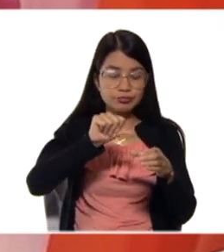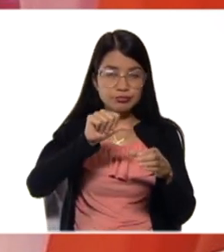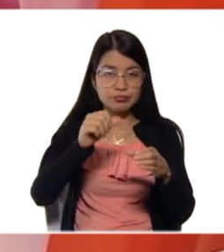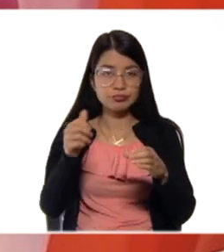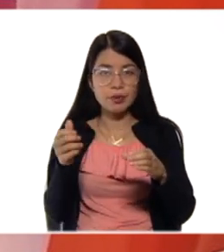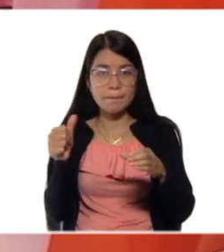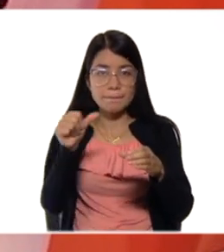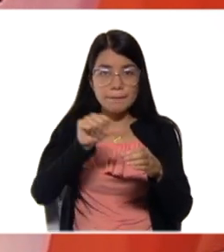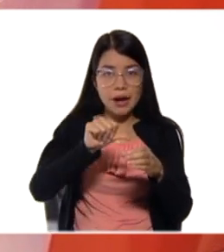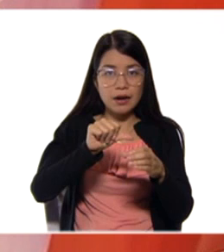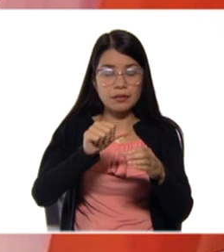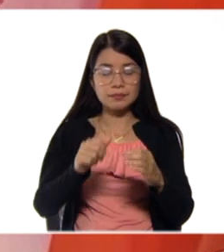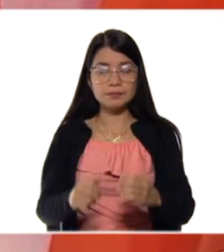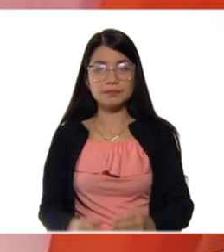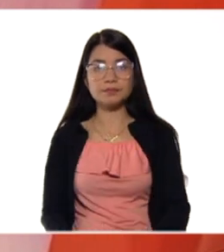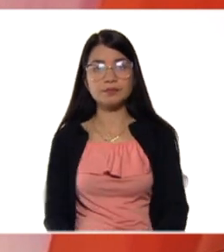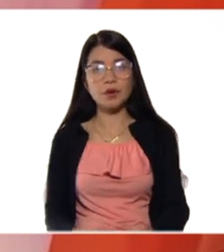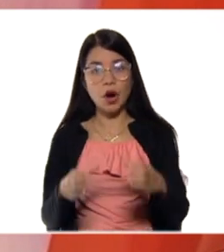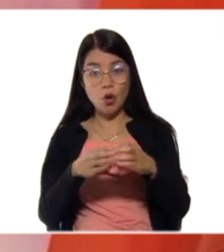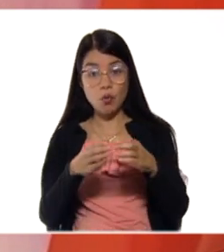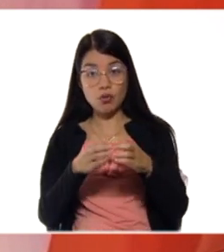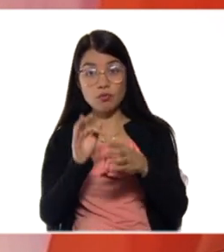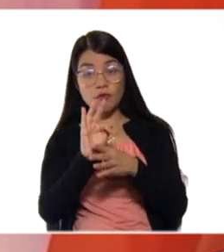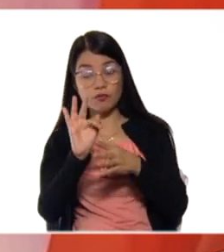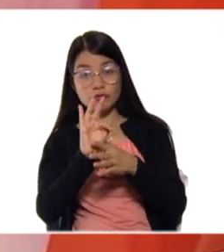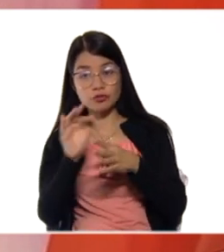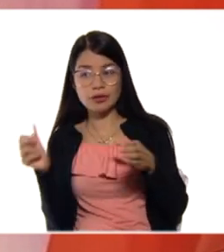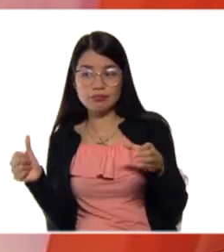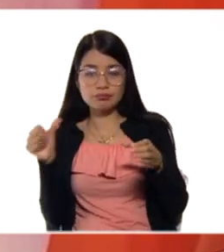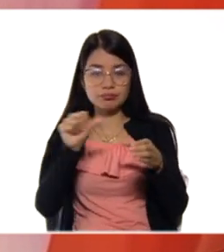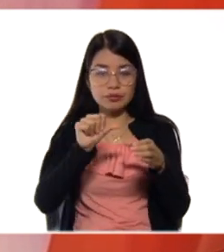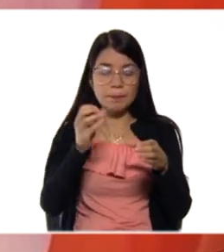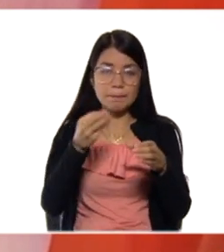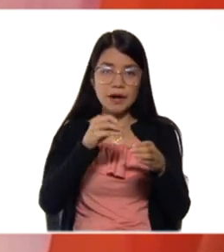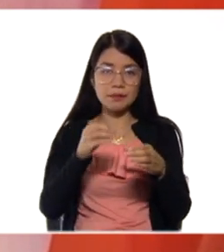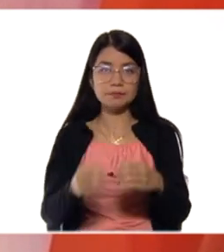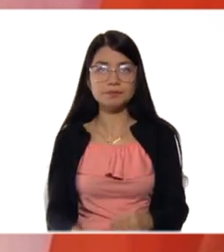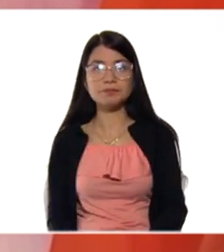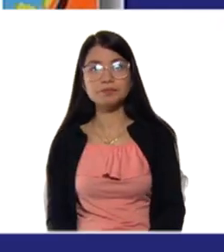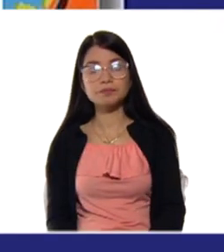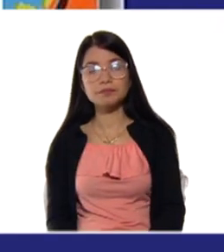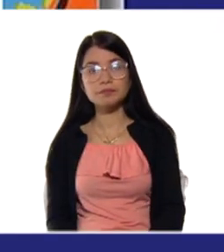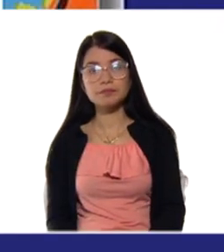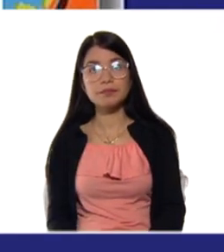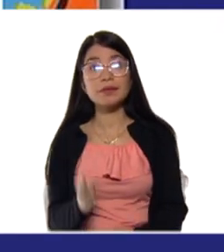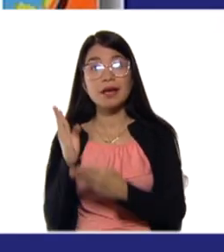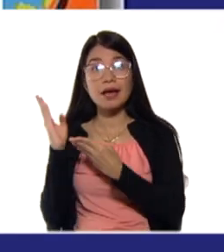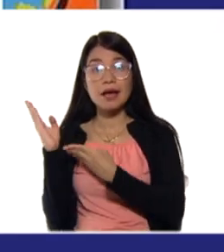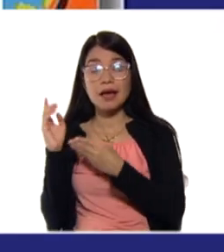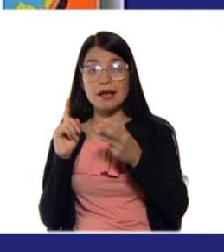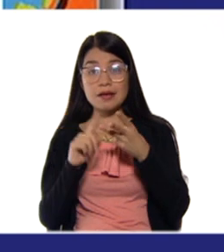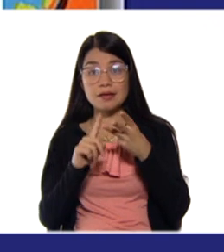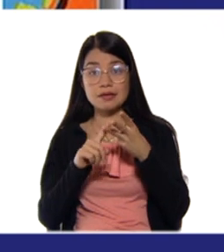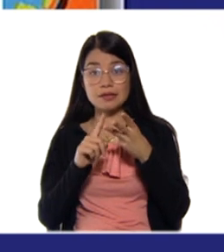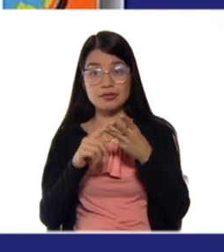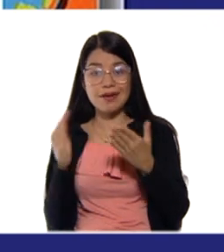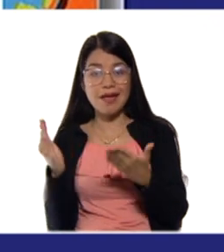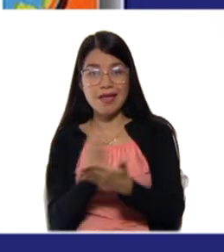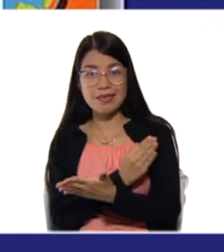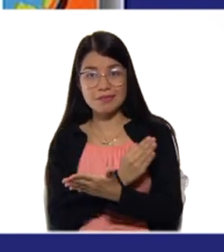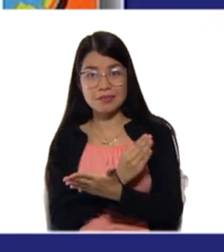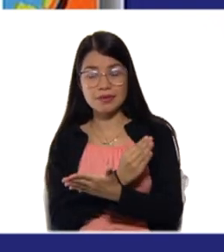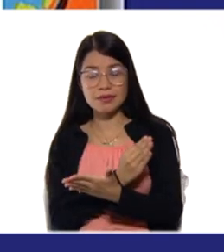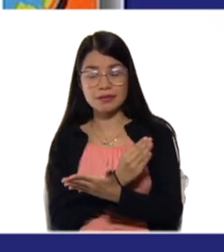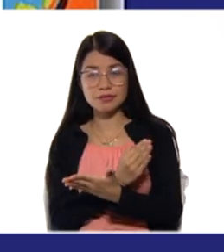un grupo funcional a la molécula ya existente. Reacciones de eliminación. Voy